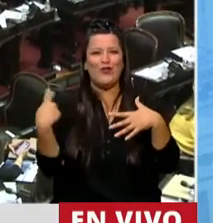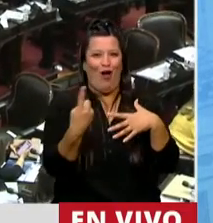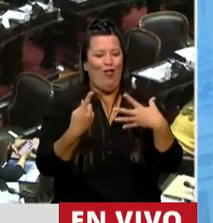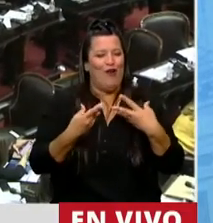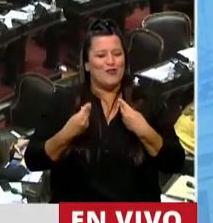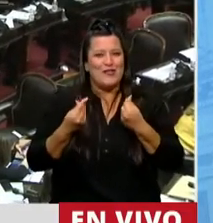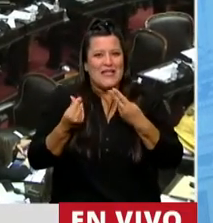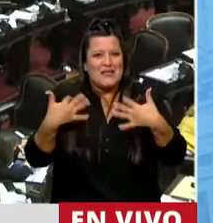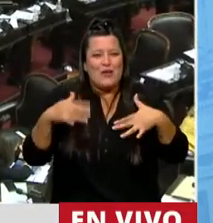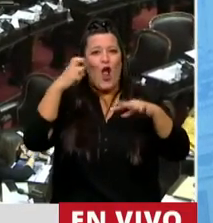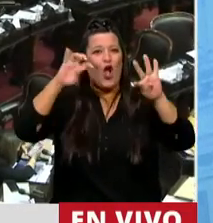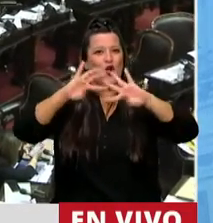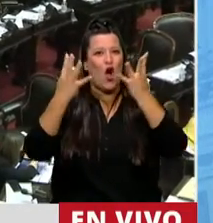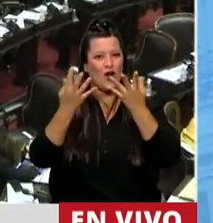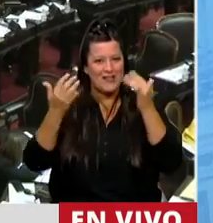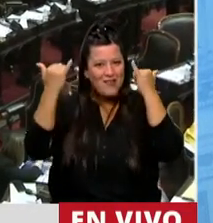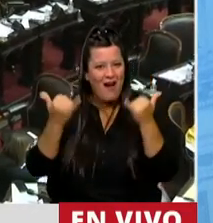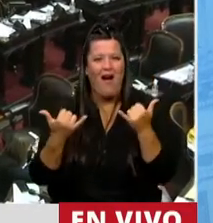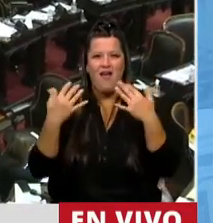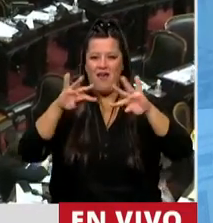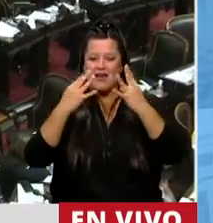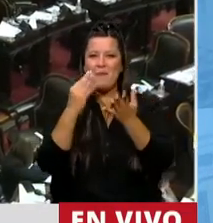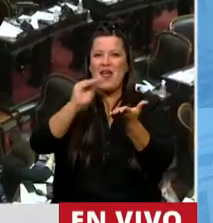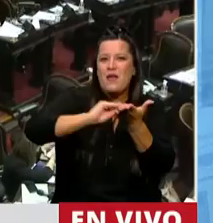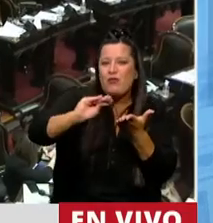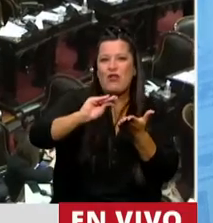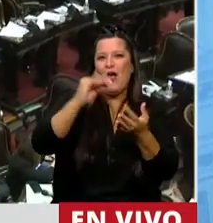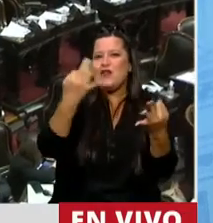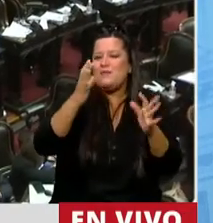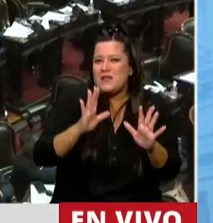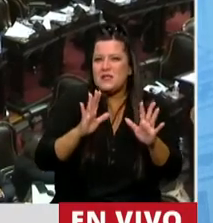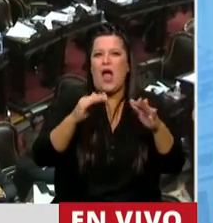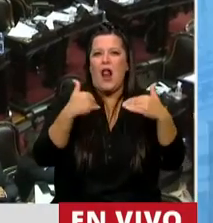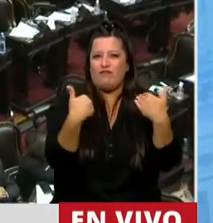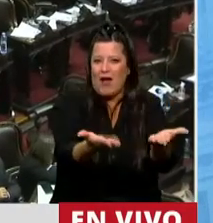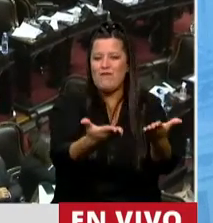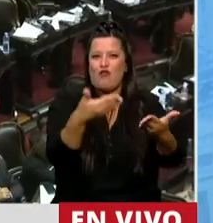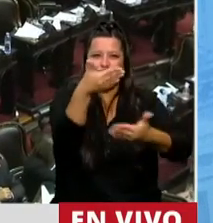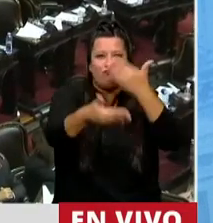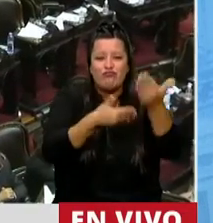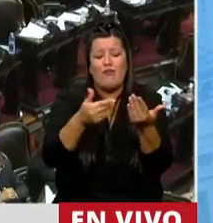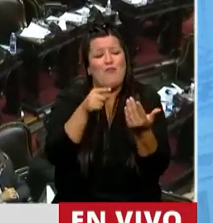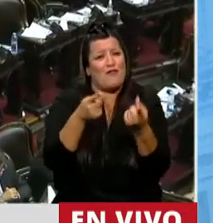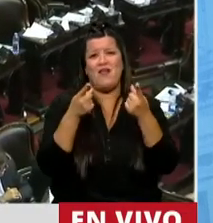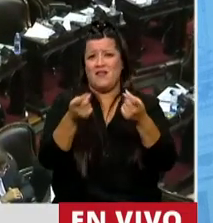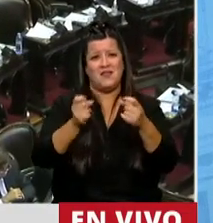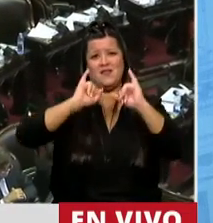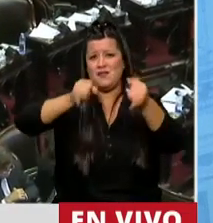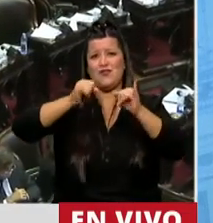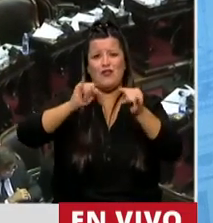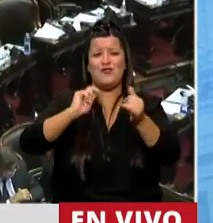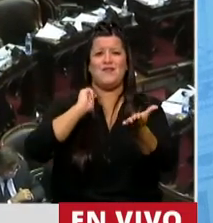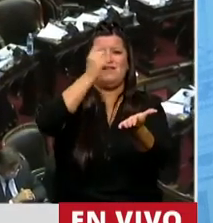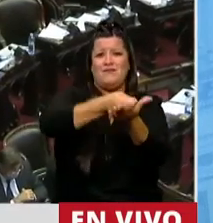del Congreso argentino, de la Cámara de Diputados en particular, para poder avanzar con estos necesarios gestos de